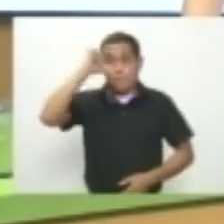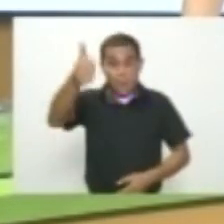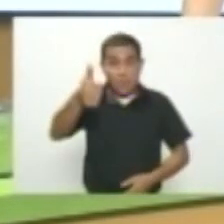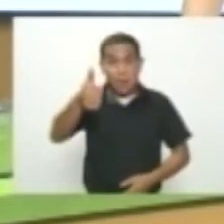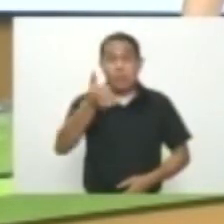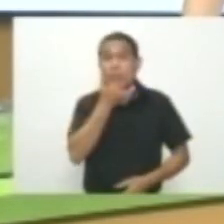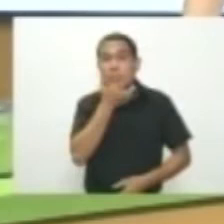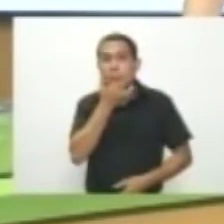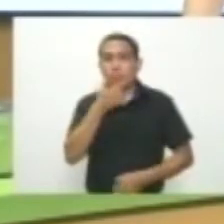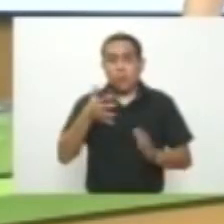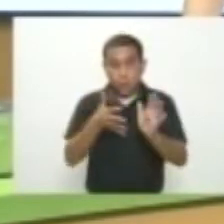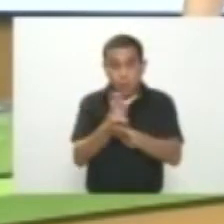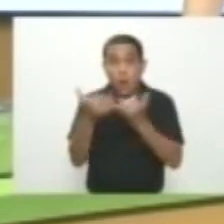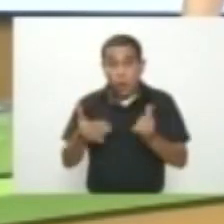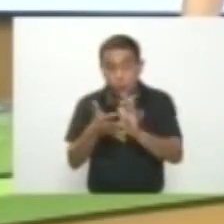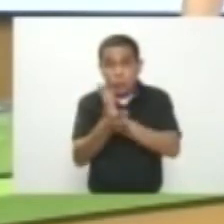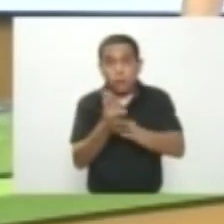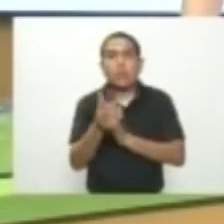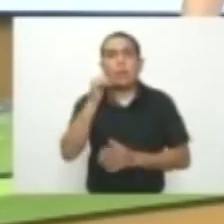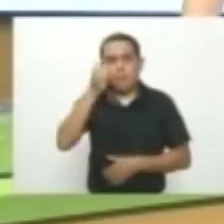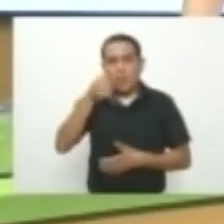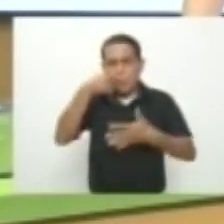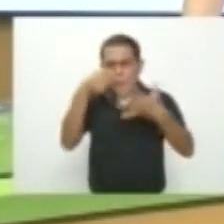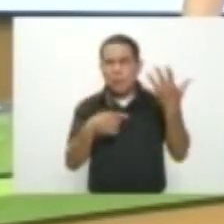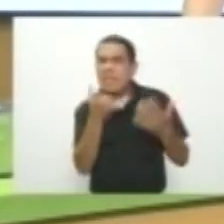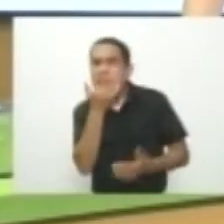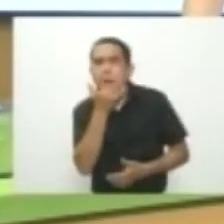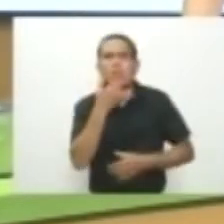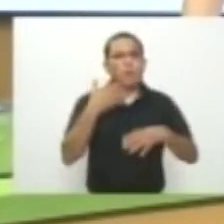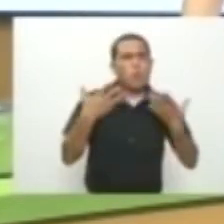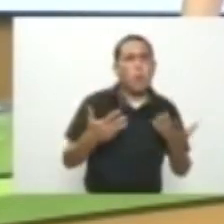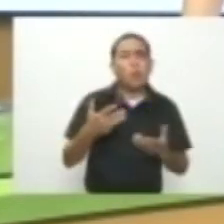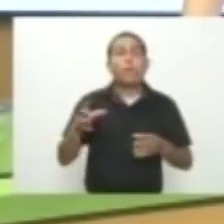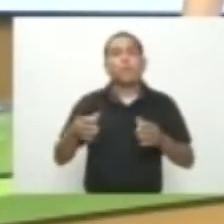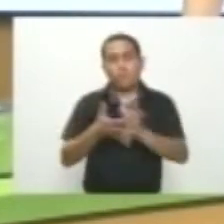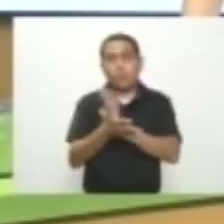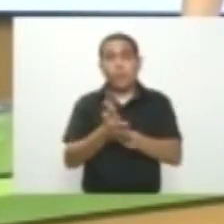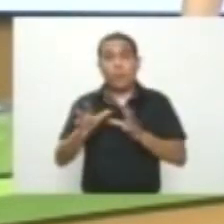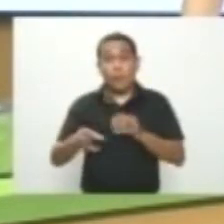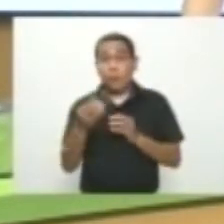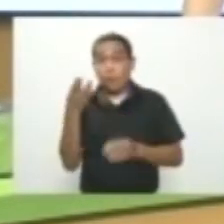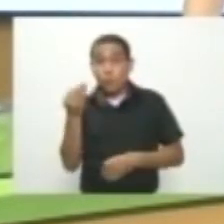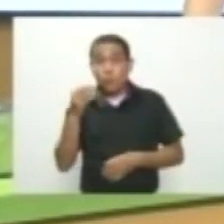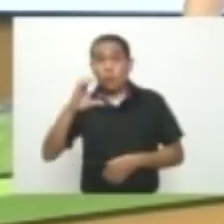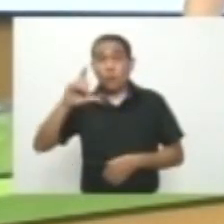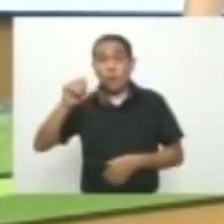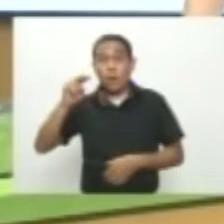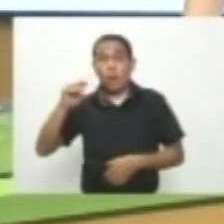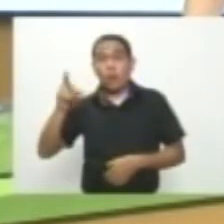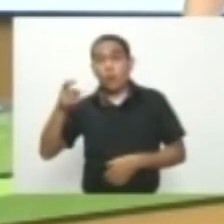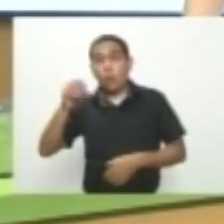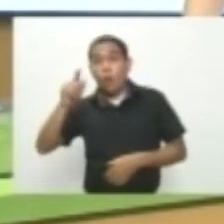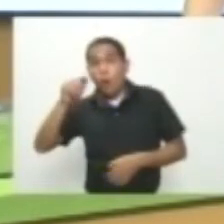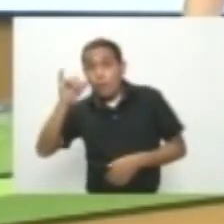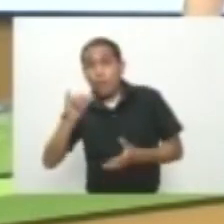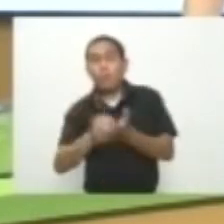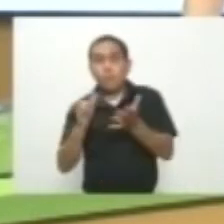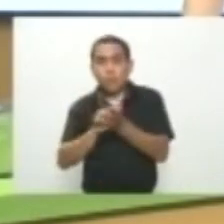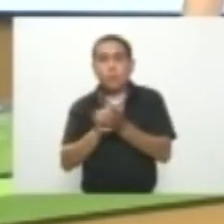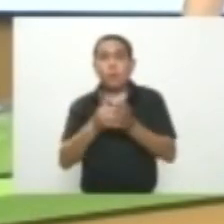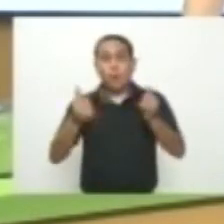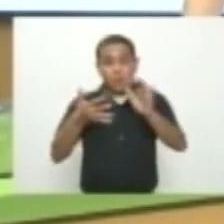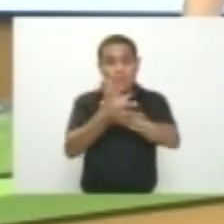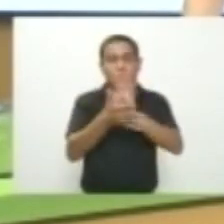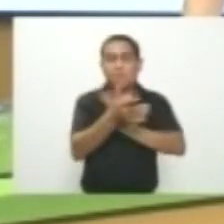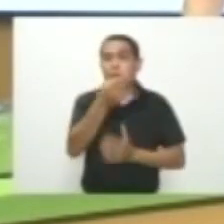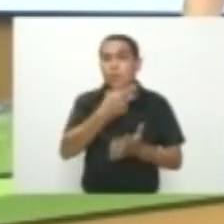Espero un detallado Informe Sobre las acciones Que el clan Del golpe Según las autoridades Han estado Informando En